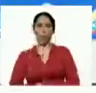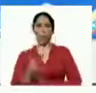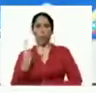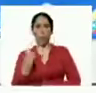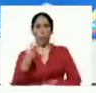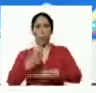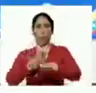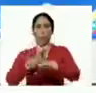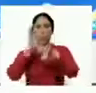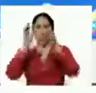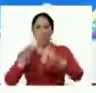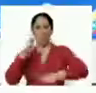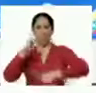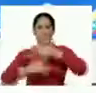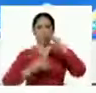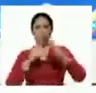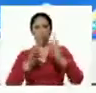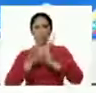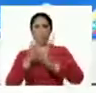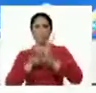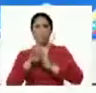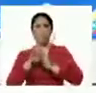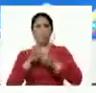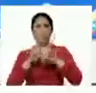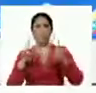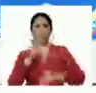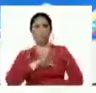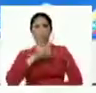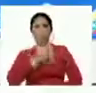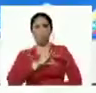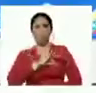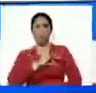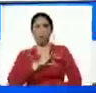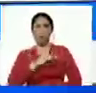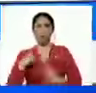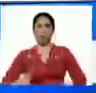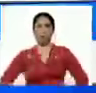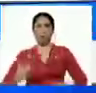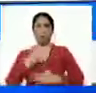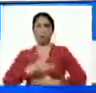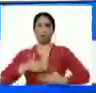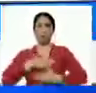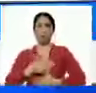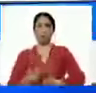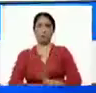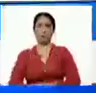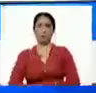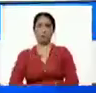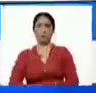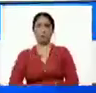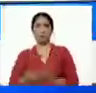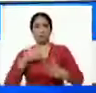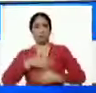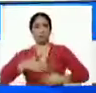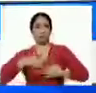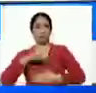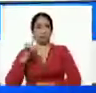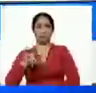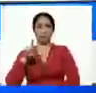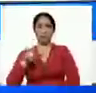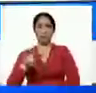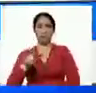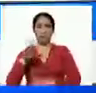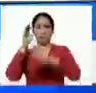economía real productiva para una sociedad humanamente gratificante para la satisfacción de necesidades